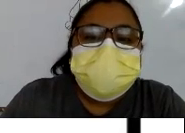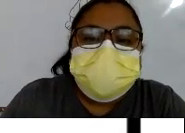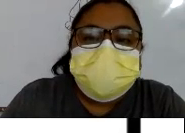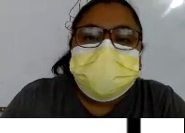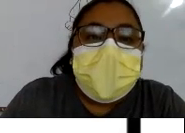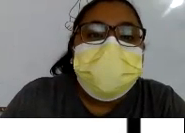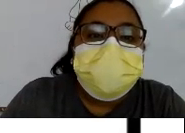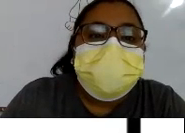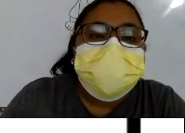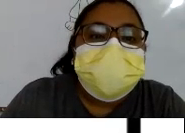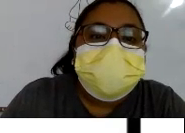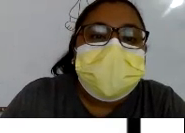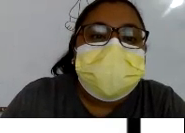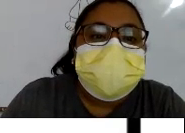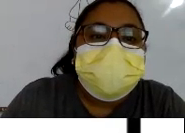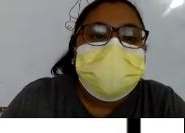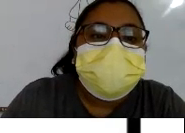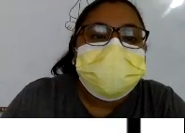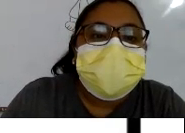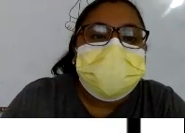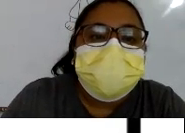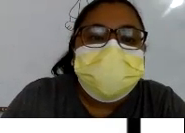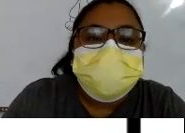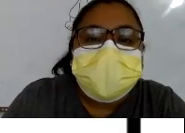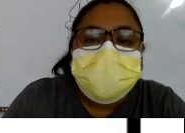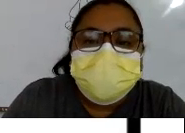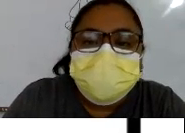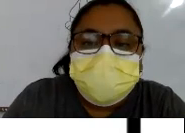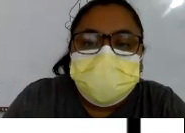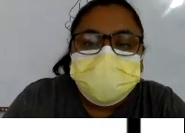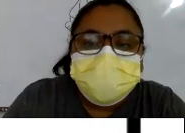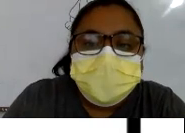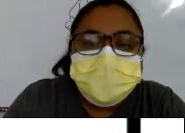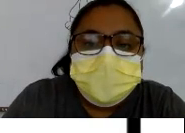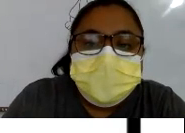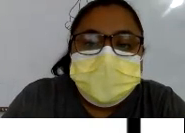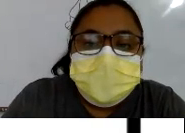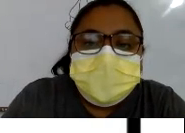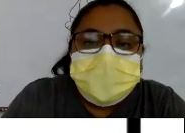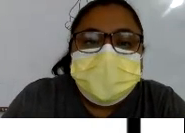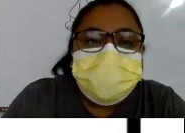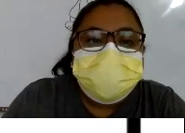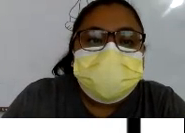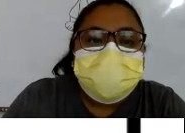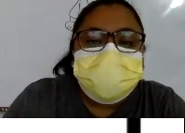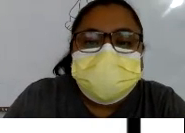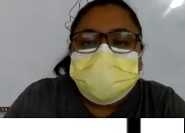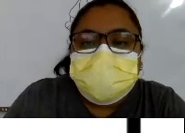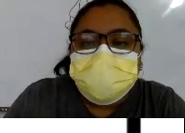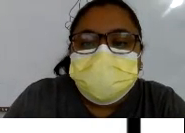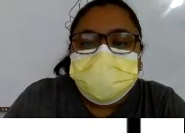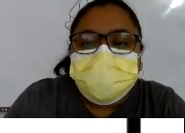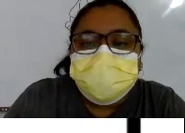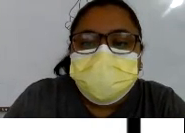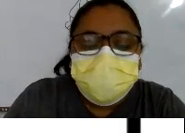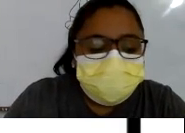Vamos a Escribir Ah Podemos Hacer una Línea Miren En dado caso Nos queda Como muy Lejos Y vamos A escribir De este